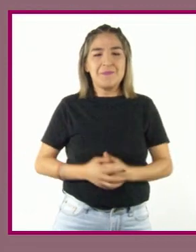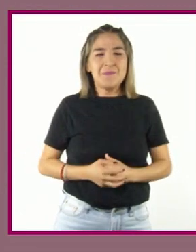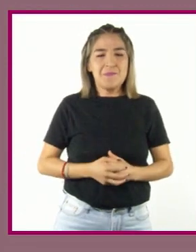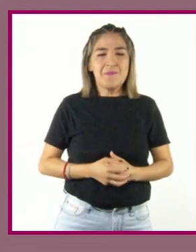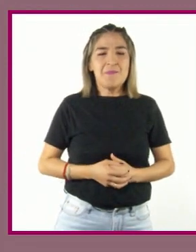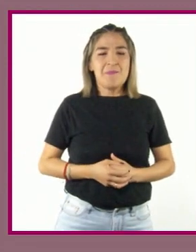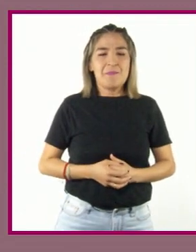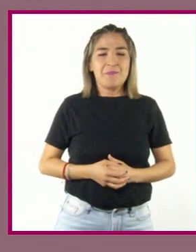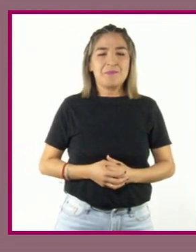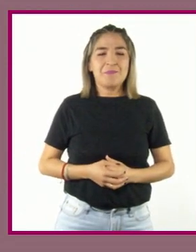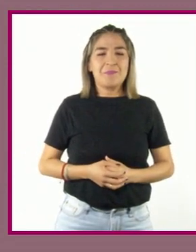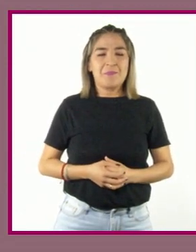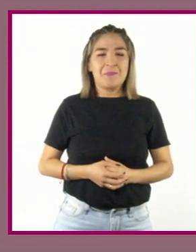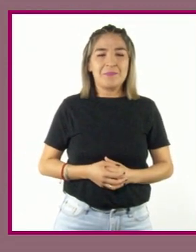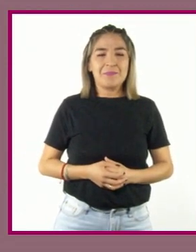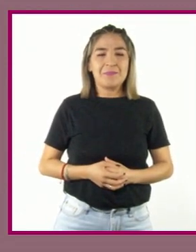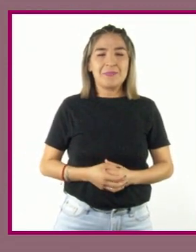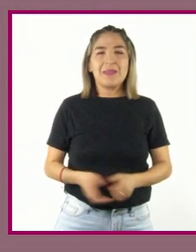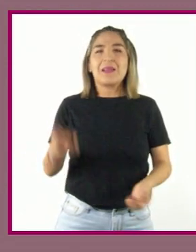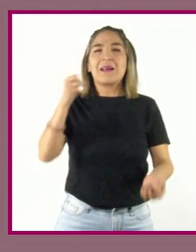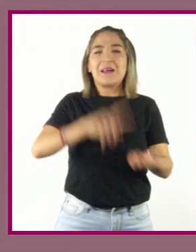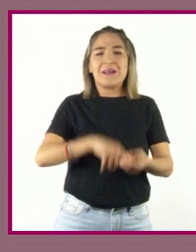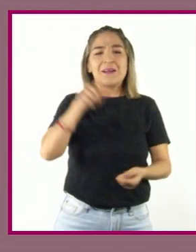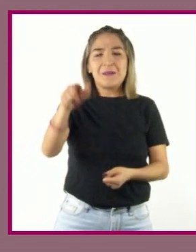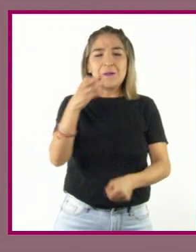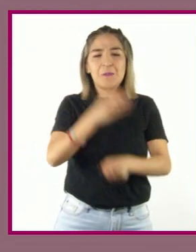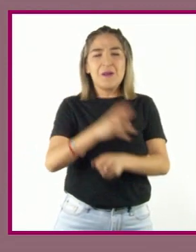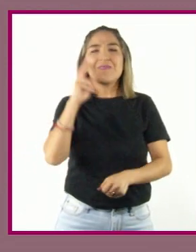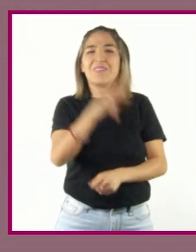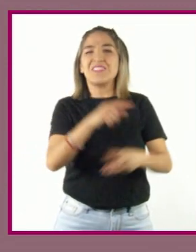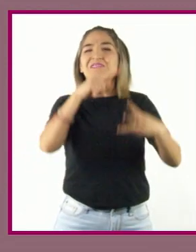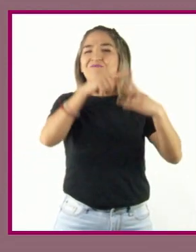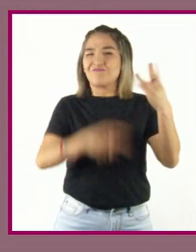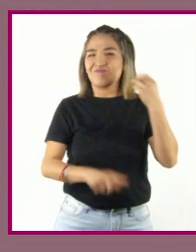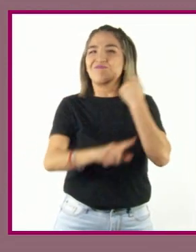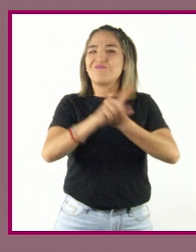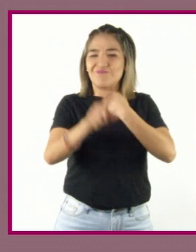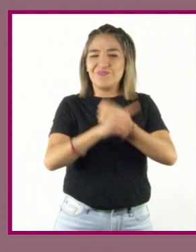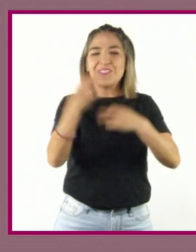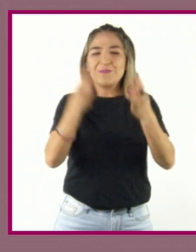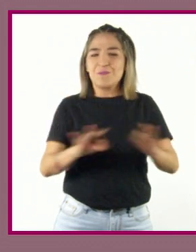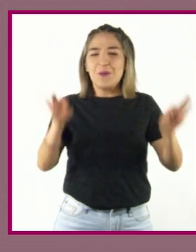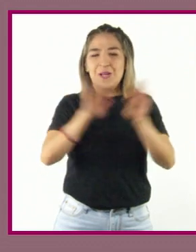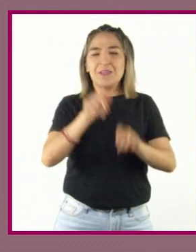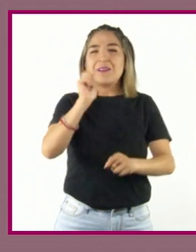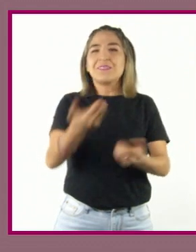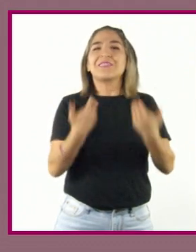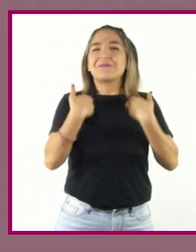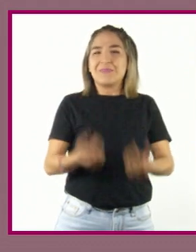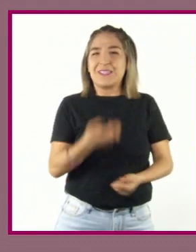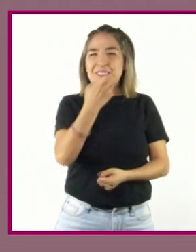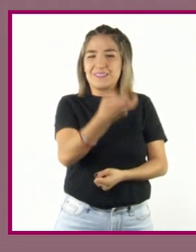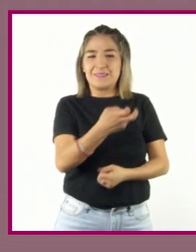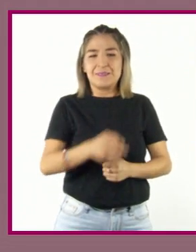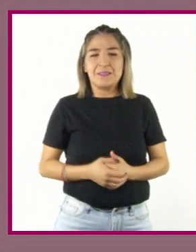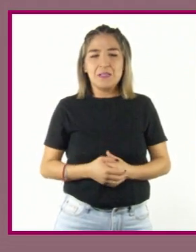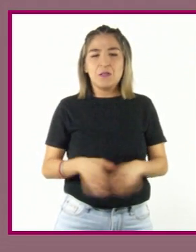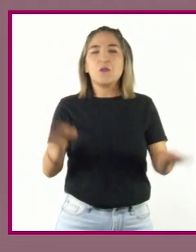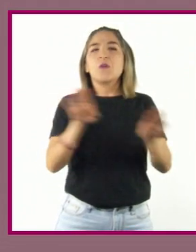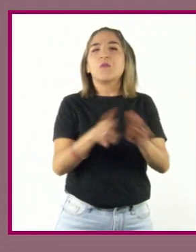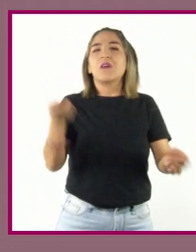¡Qué historia tan interesante! Ubico tres factores principales que permiten entender el conflicto. La